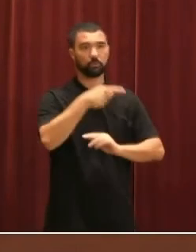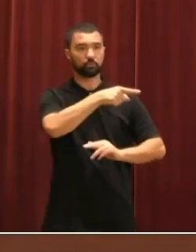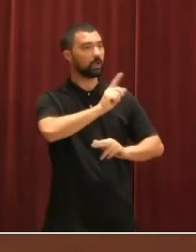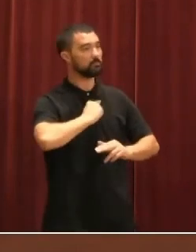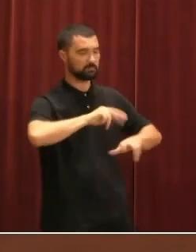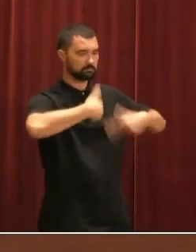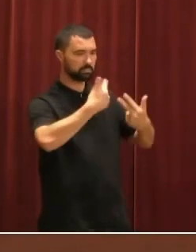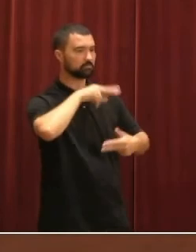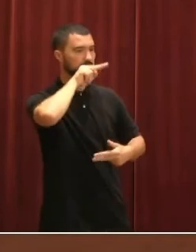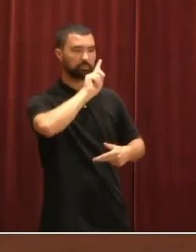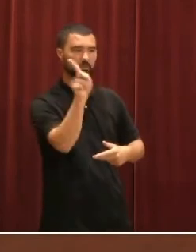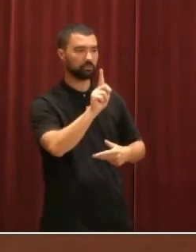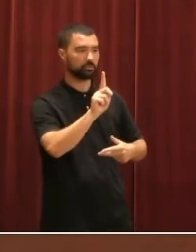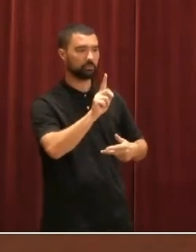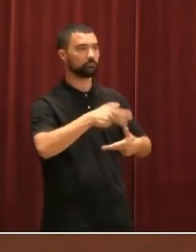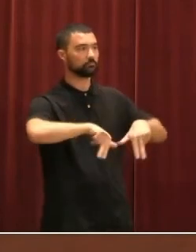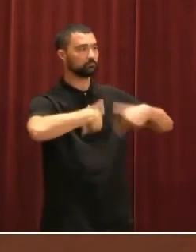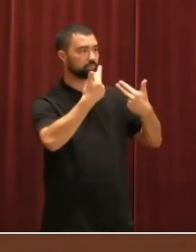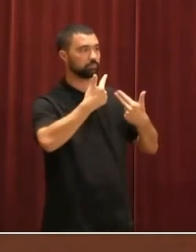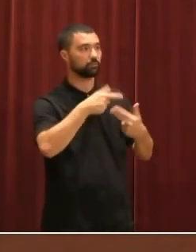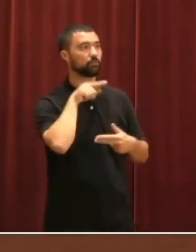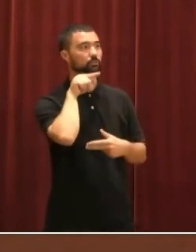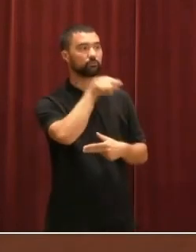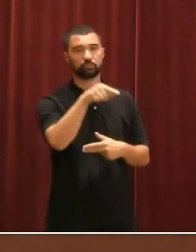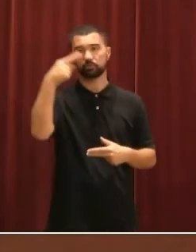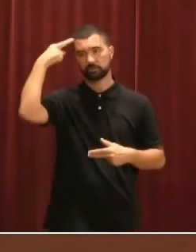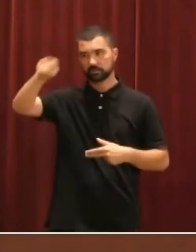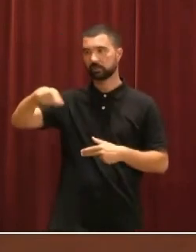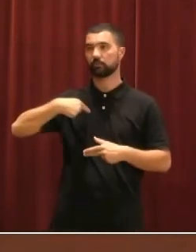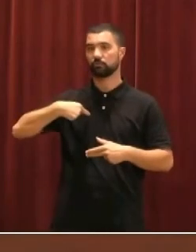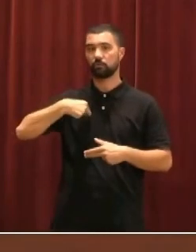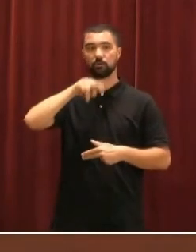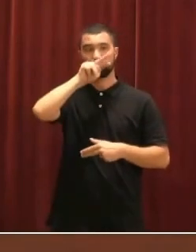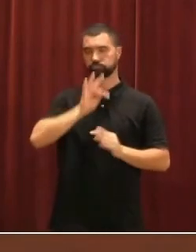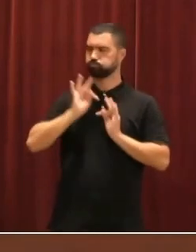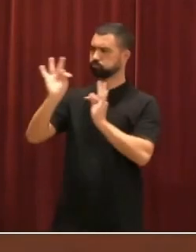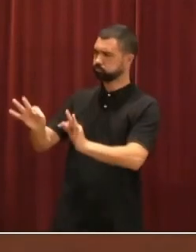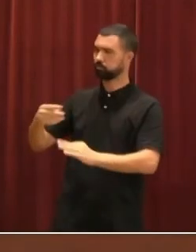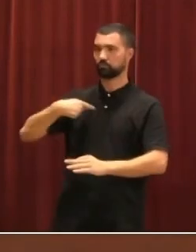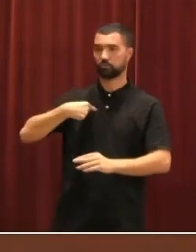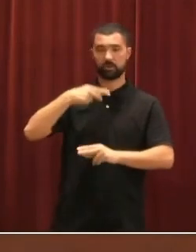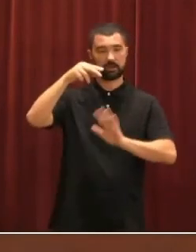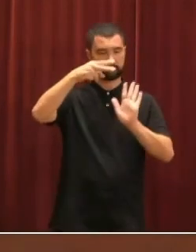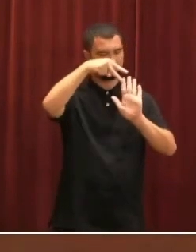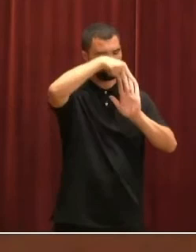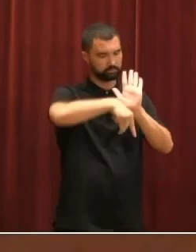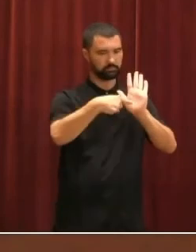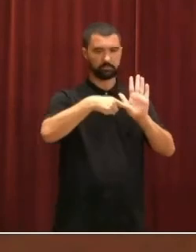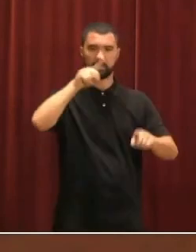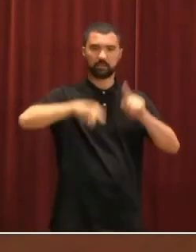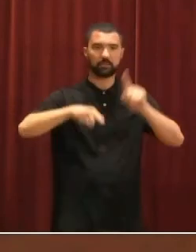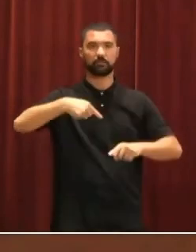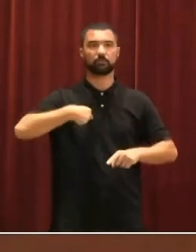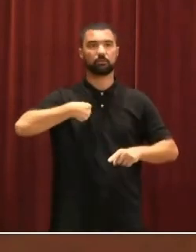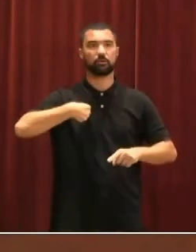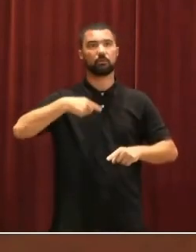me quiere dar la palabra. De nuevo, en una decisión arbitraria por usted sabe que yo doy la palabra y yo aplico el reglamento en función de mi criterio. No